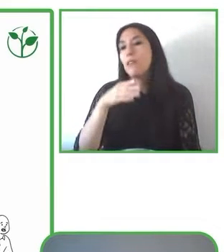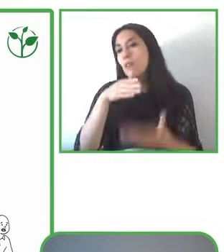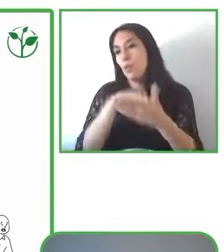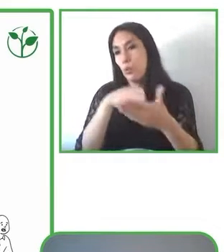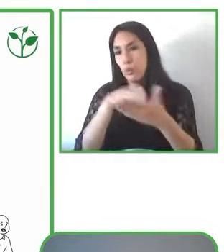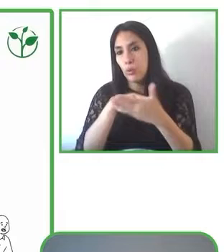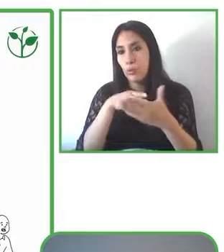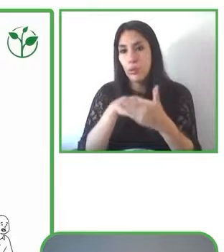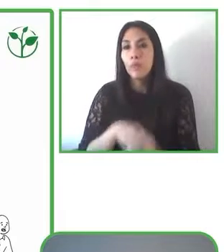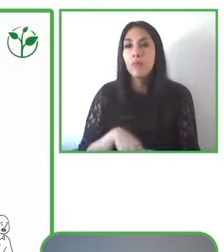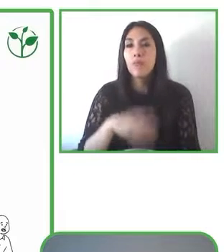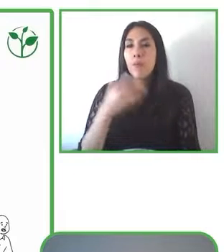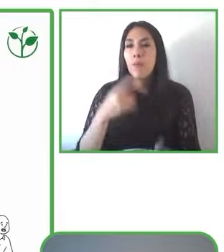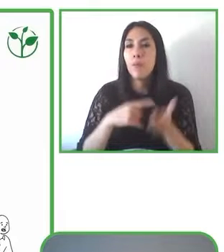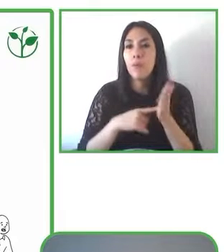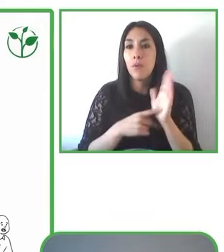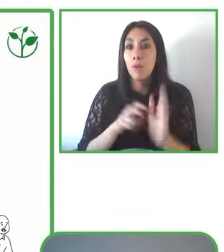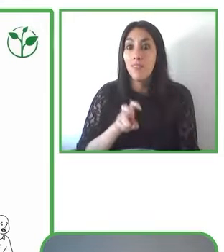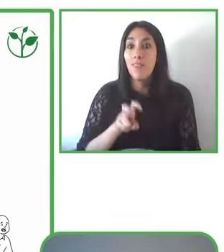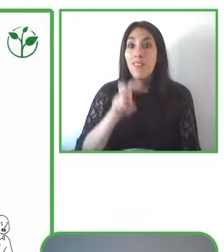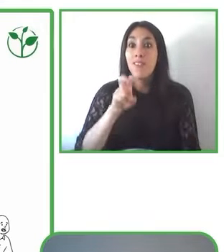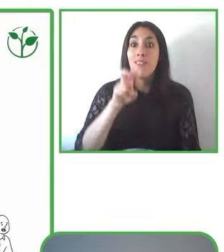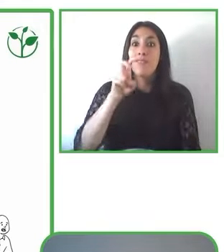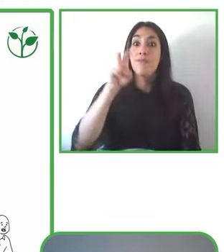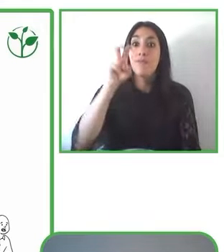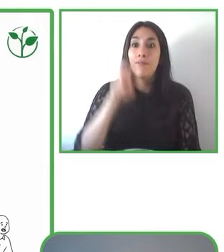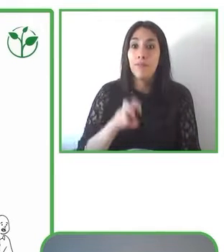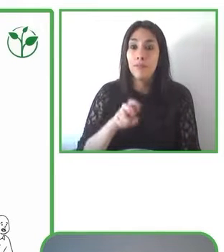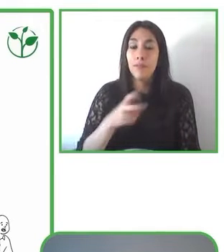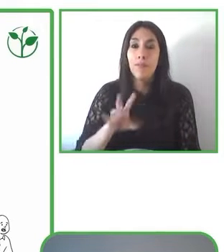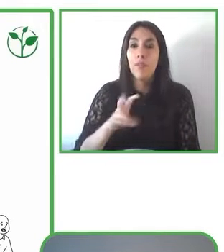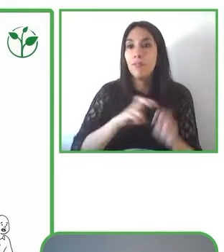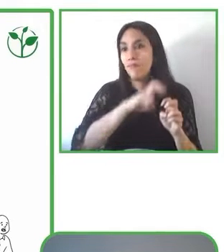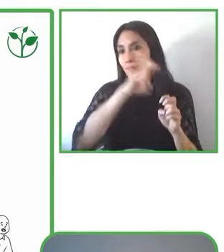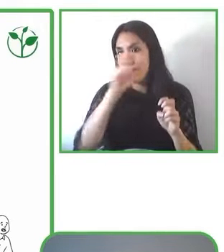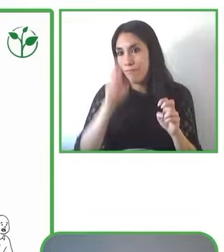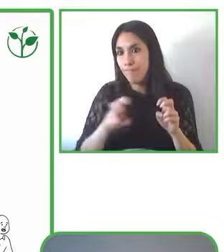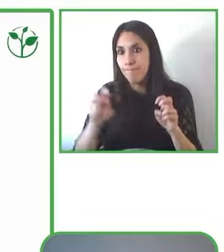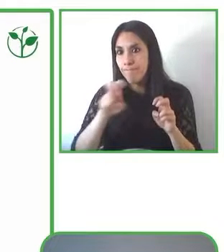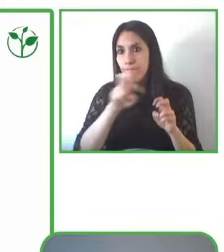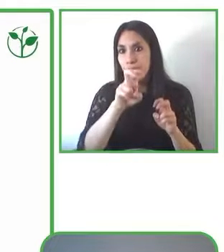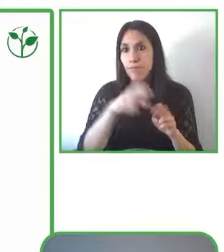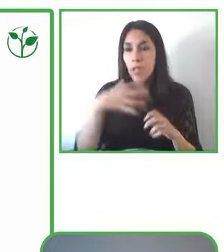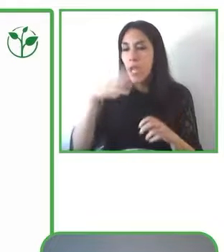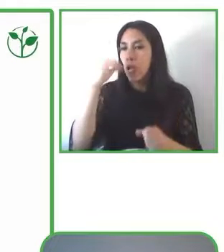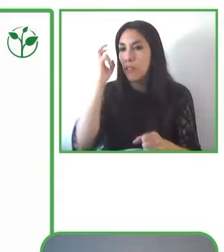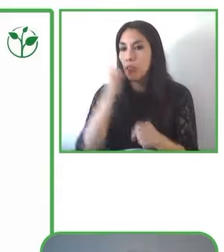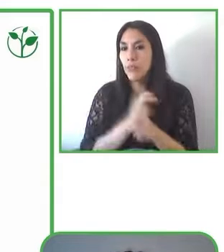algunos transportes que son la mayoría públicos, y también en los privados.